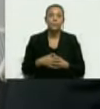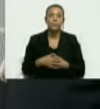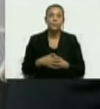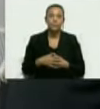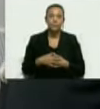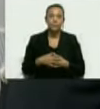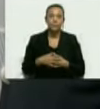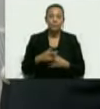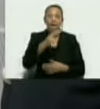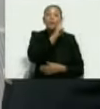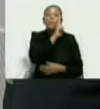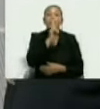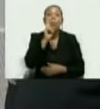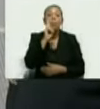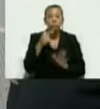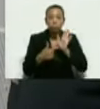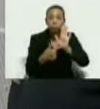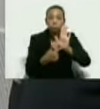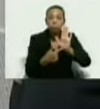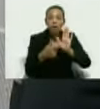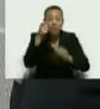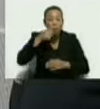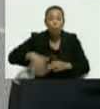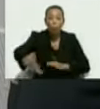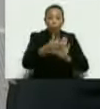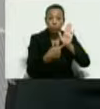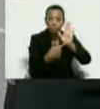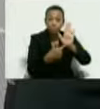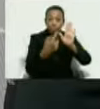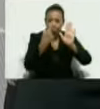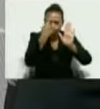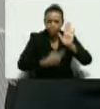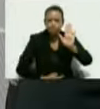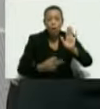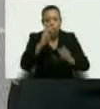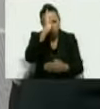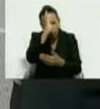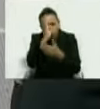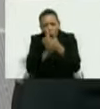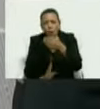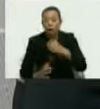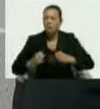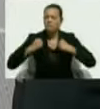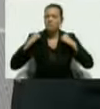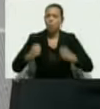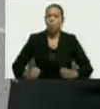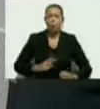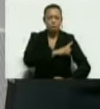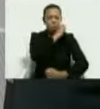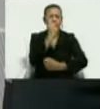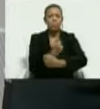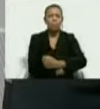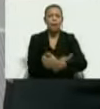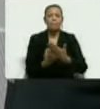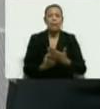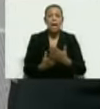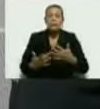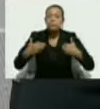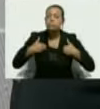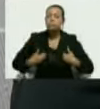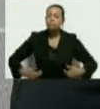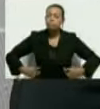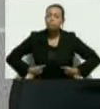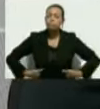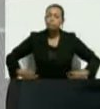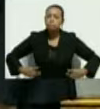En nombre de nuestro pueblo bolivariano, noble, valiente, sacrificado